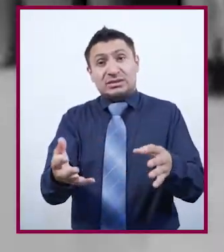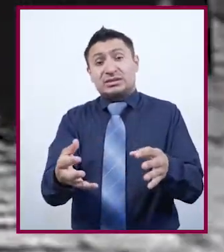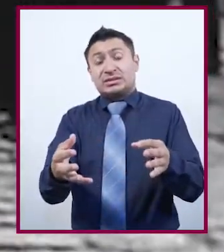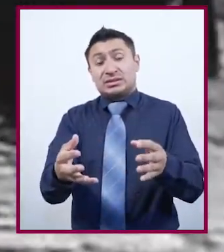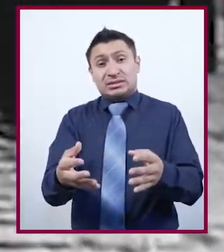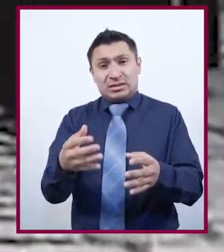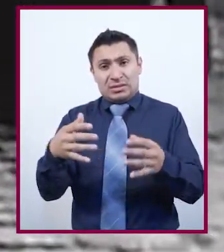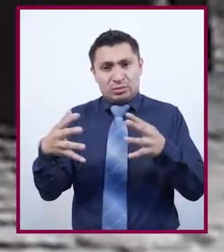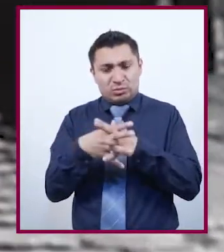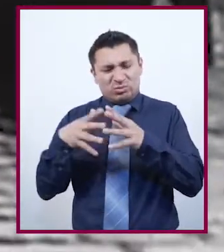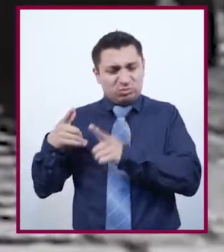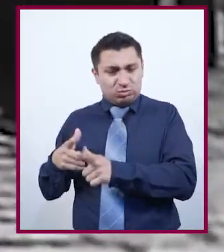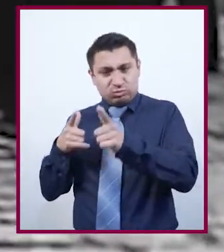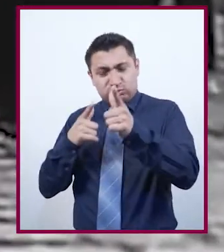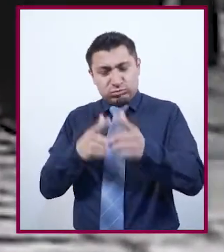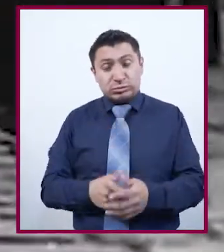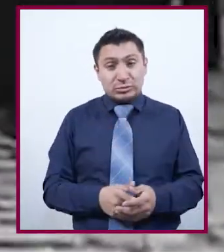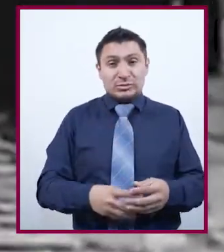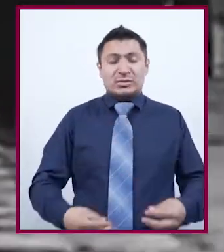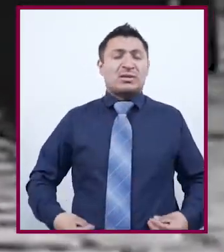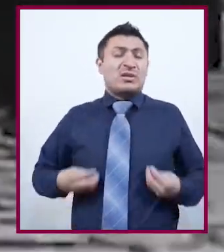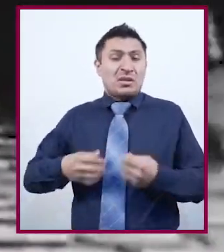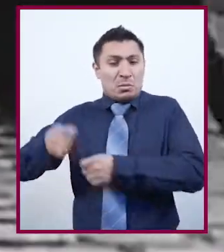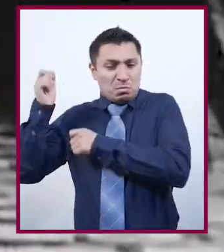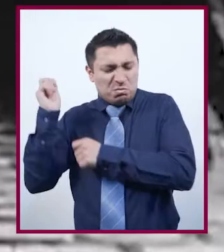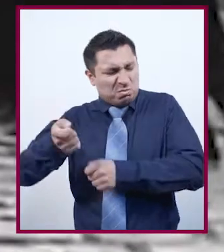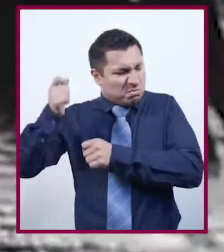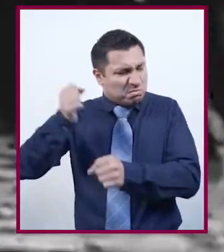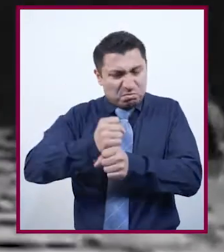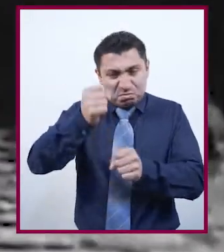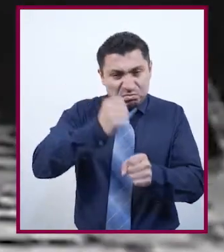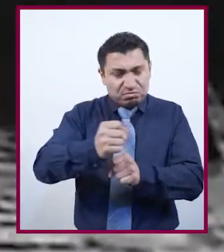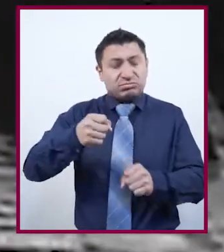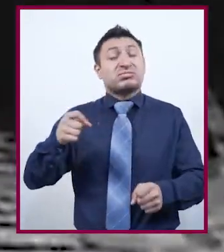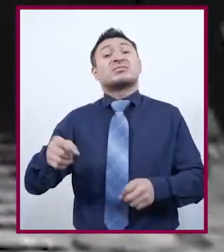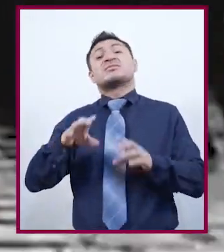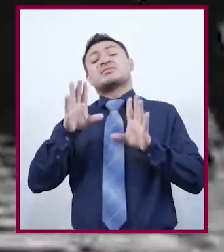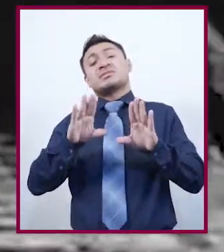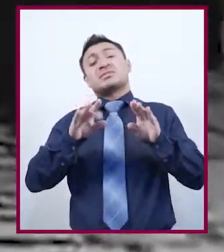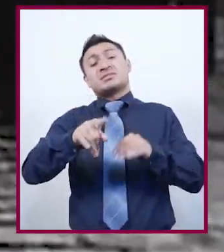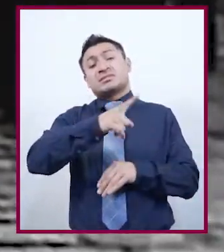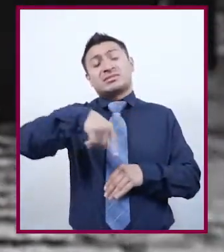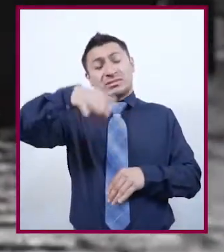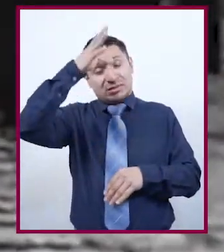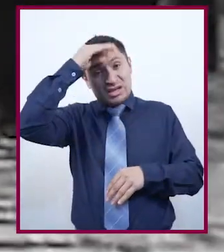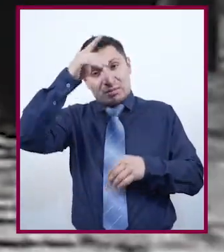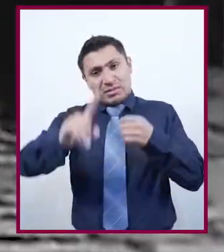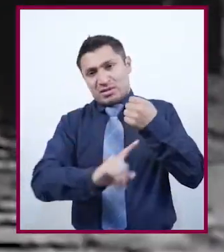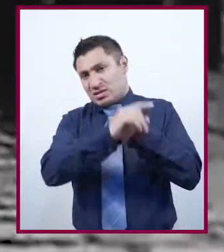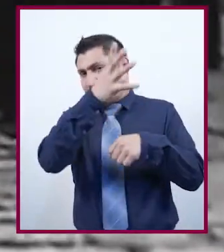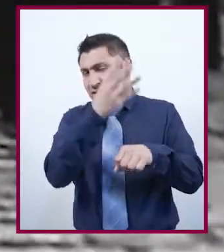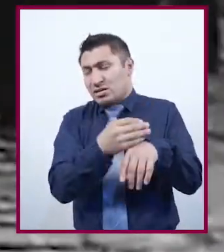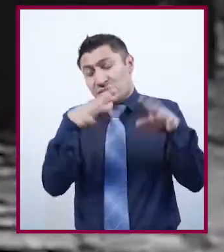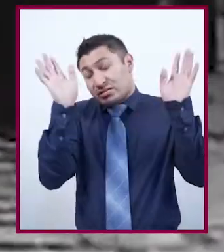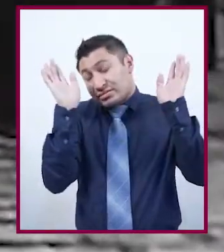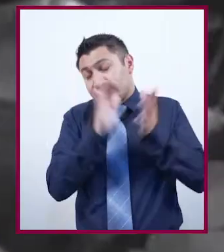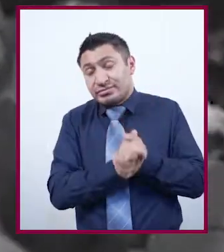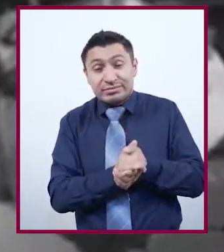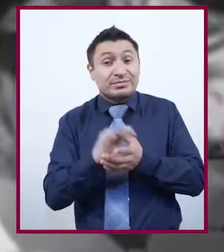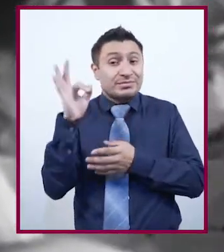armada. A base de golpes y palos, la vida les enseñó que eran ellos quienes tenían que aprender a solucionar sus propios problemas.